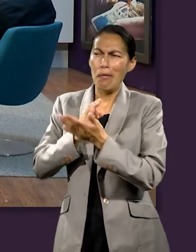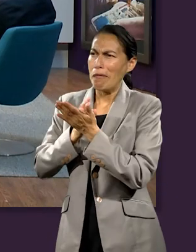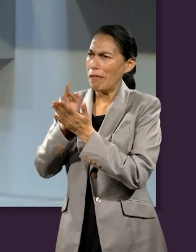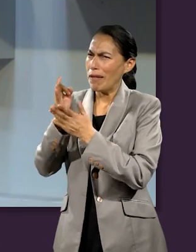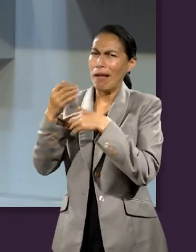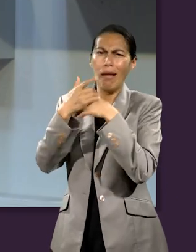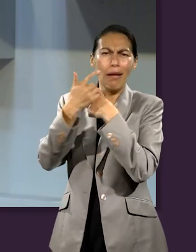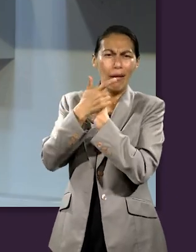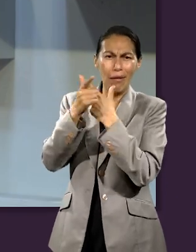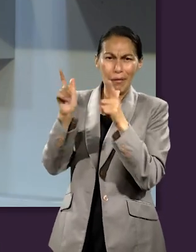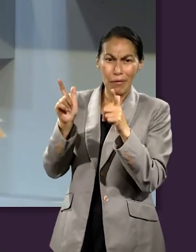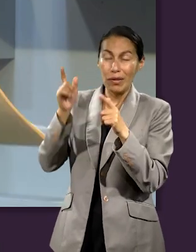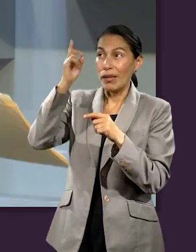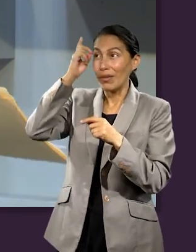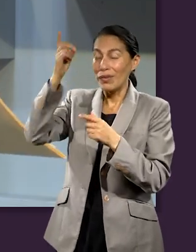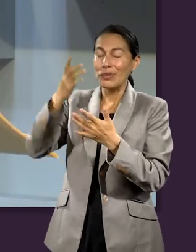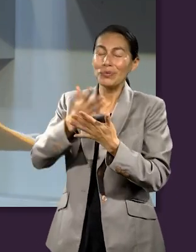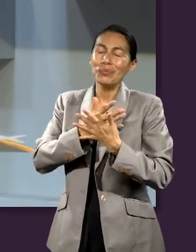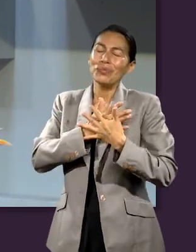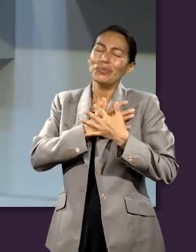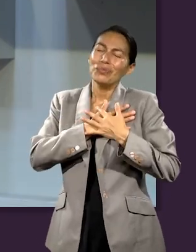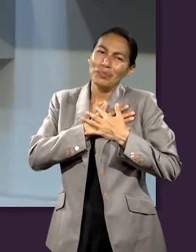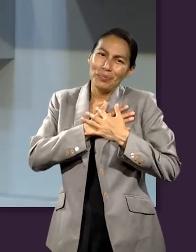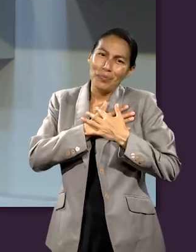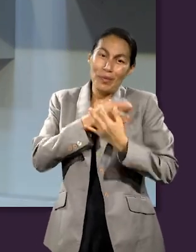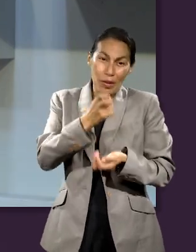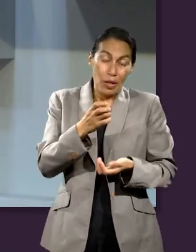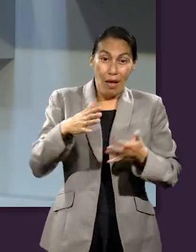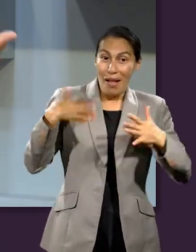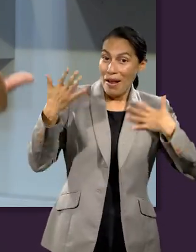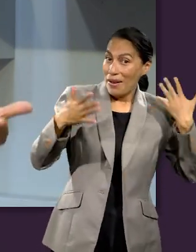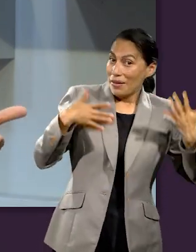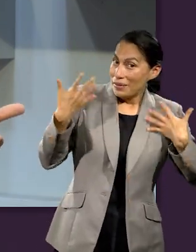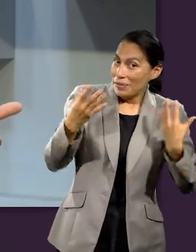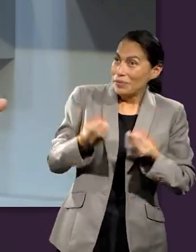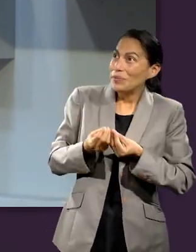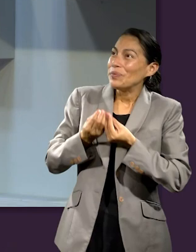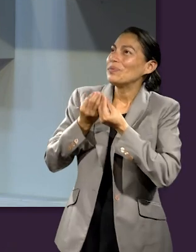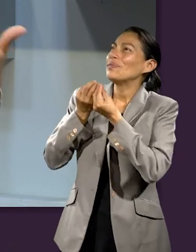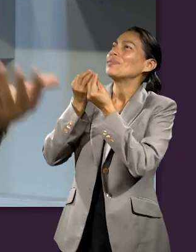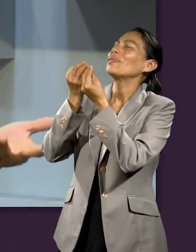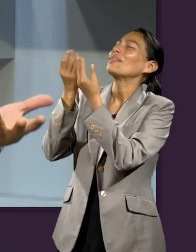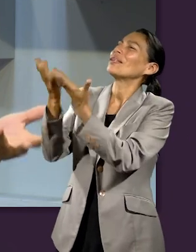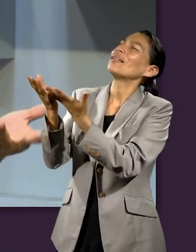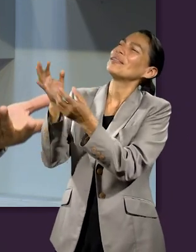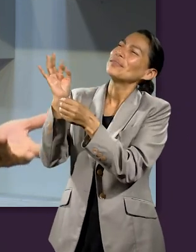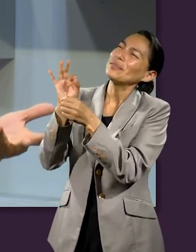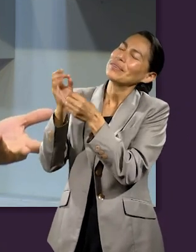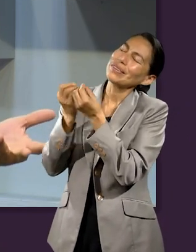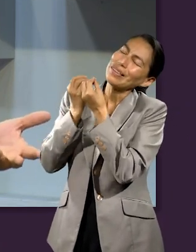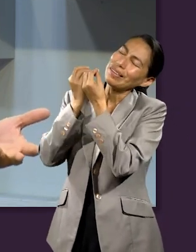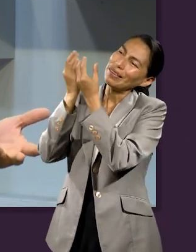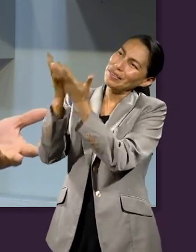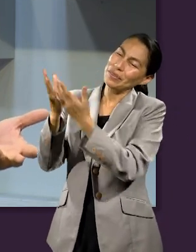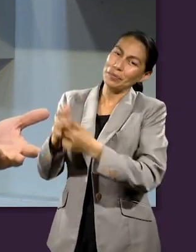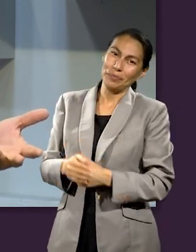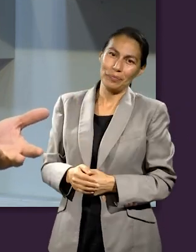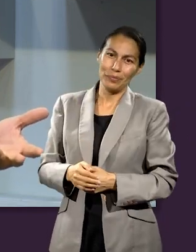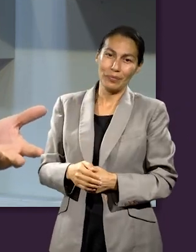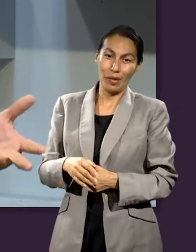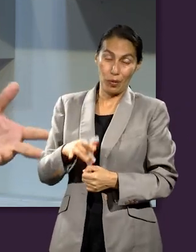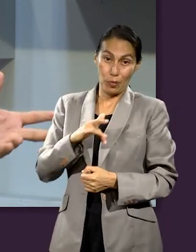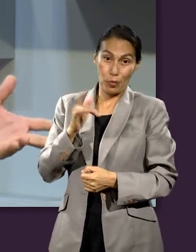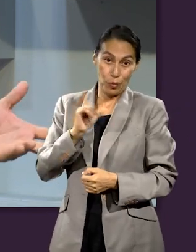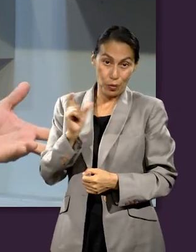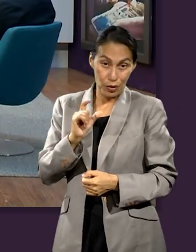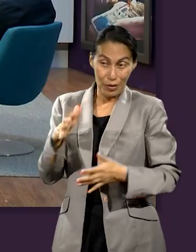alegría está ligada a la gratitud. Por supuesto, cuando alguien ofrenda con gratitud, pues tiene alegría en el corazón. Y me gustaría,